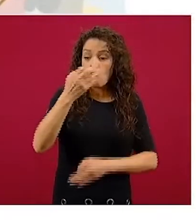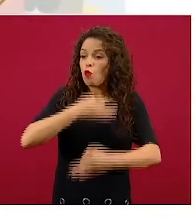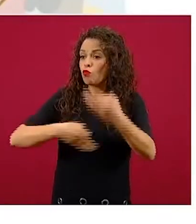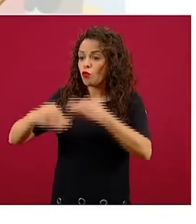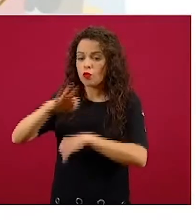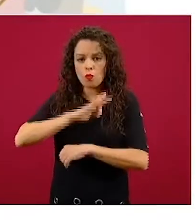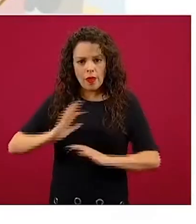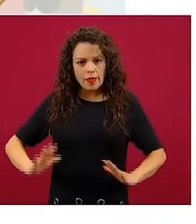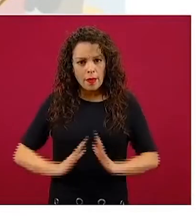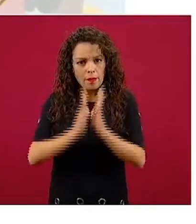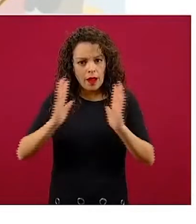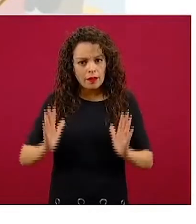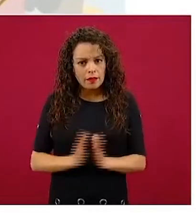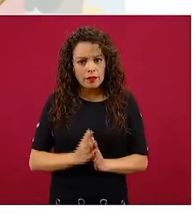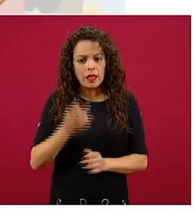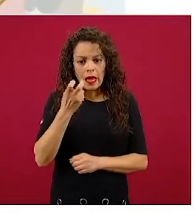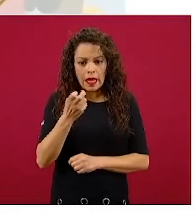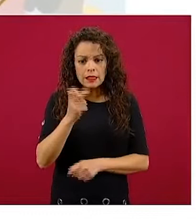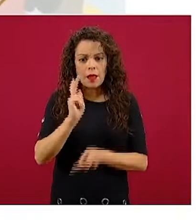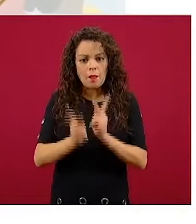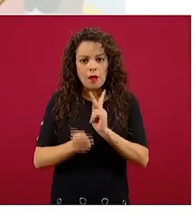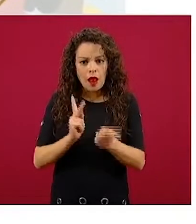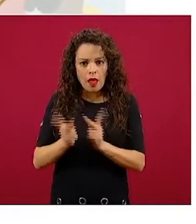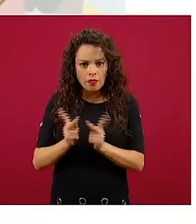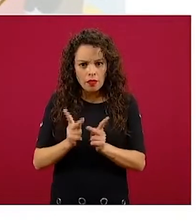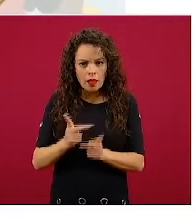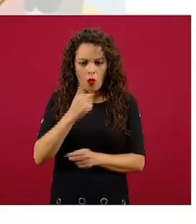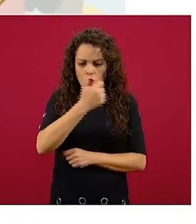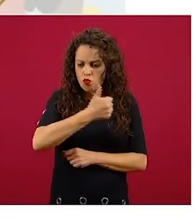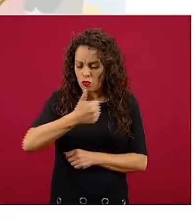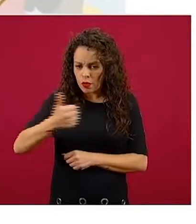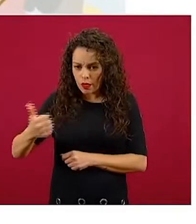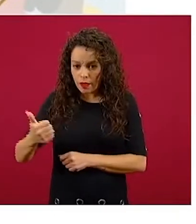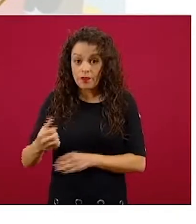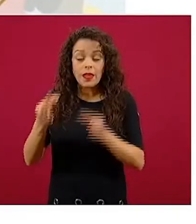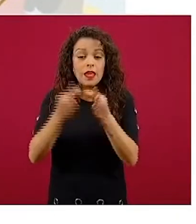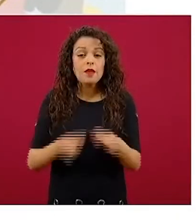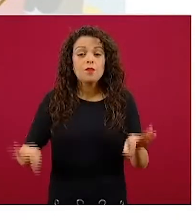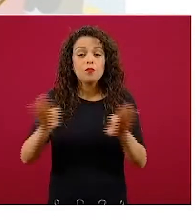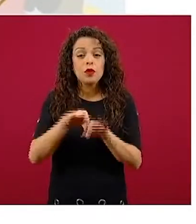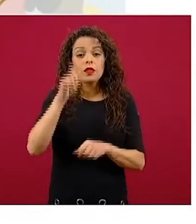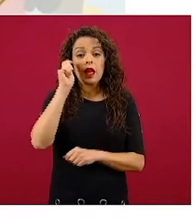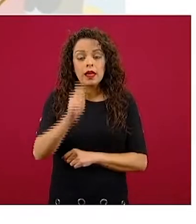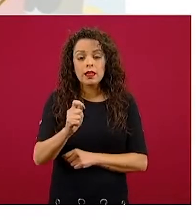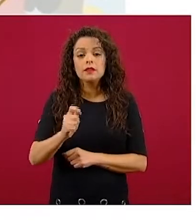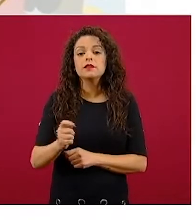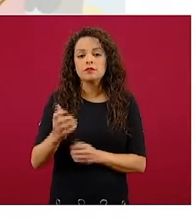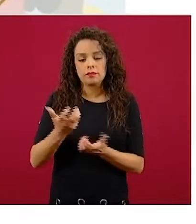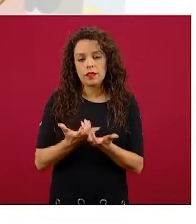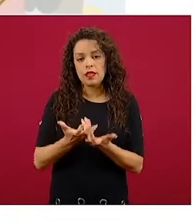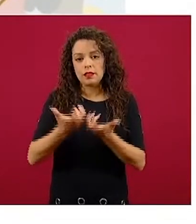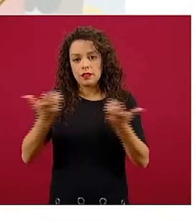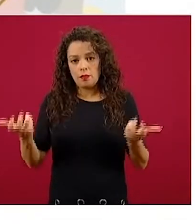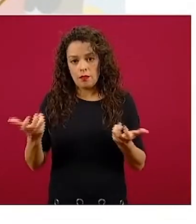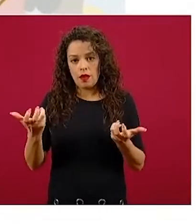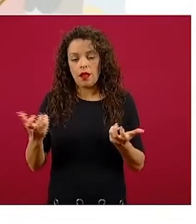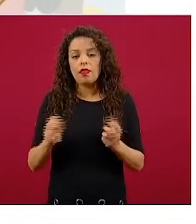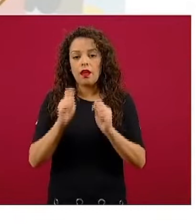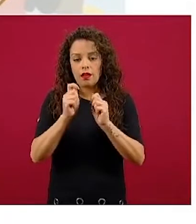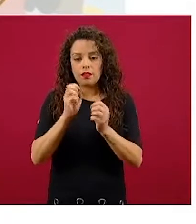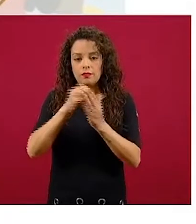cada una de estas pláticas. Algo muy importante es que tienen que registrarse de manera separada en cada uno de estos eventos.